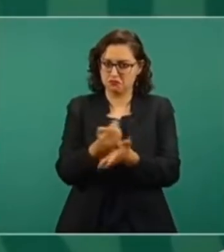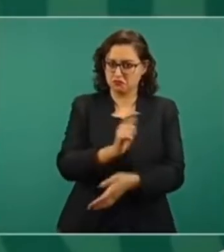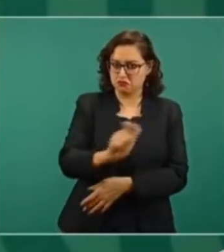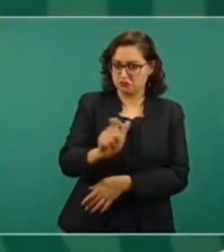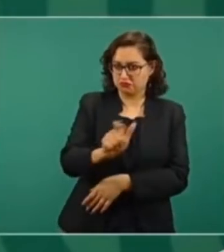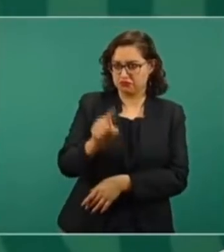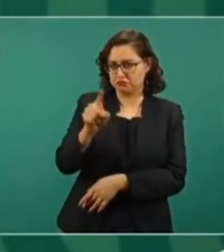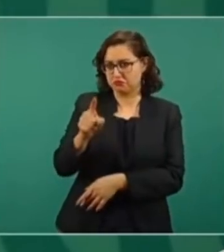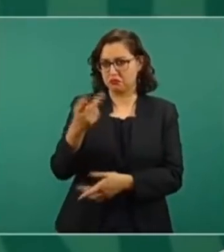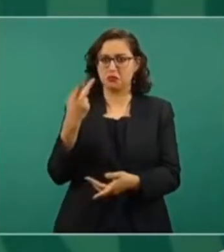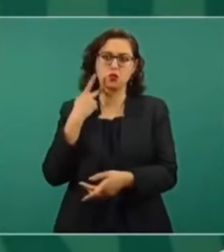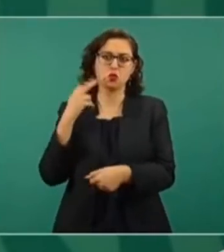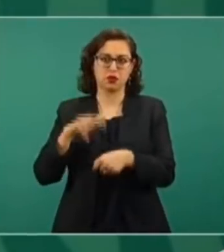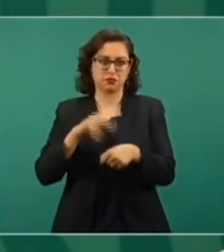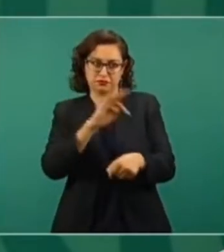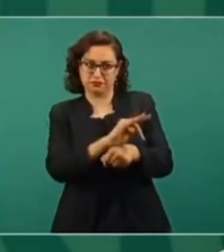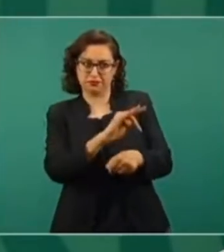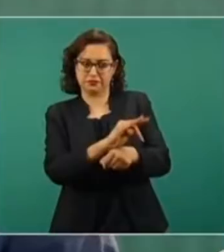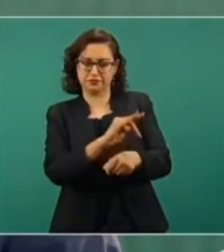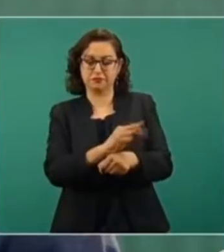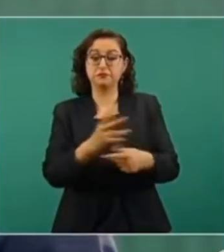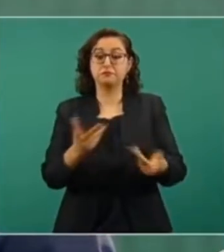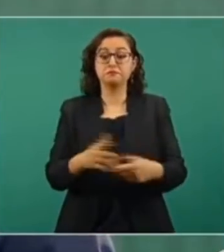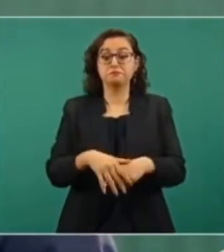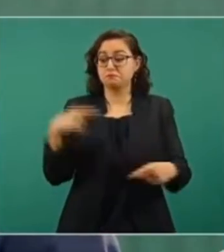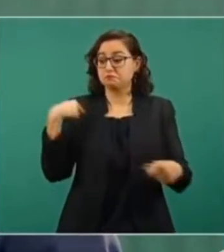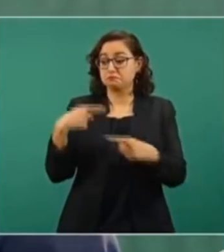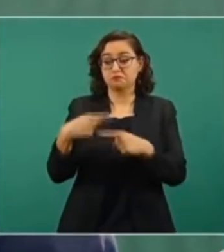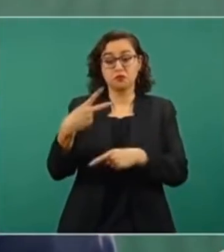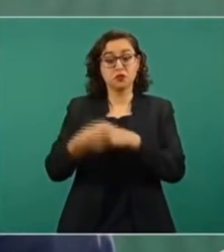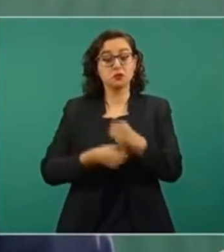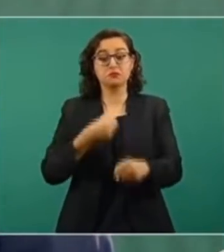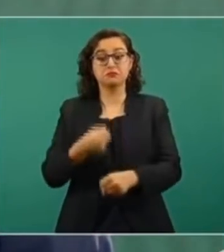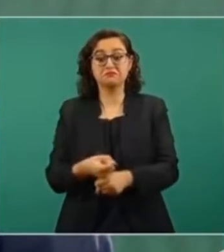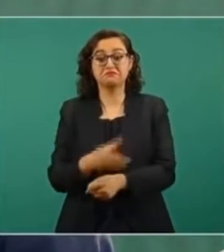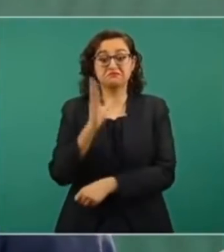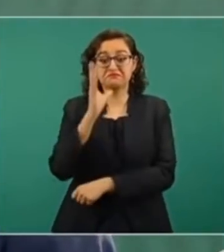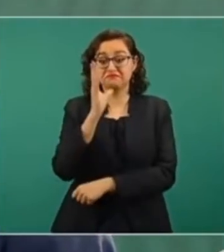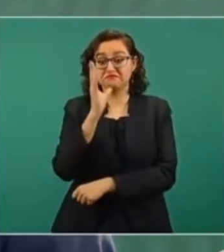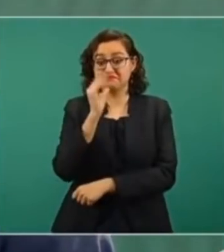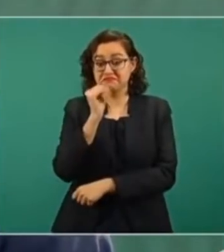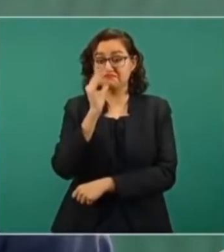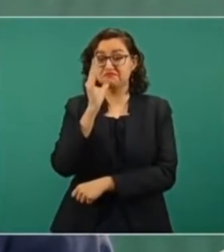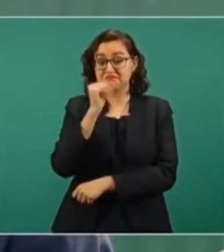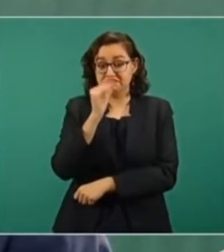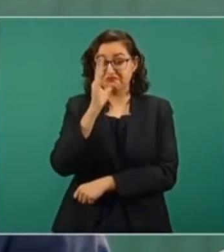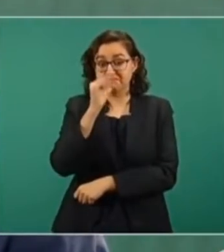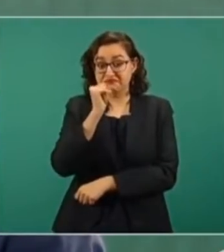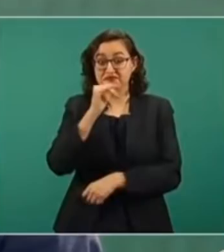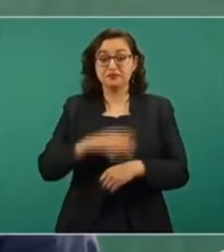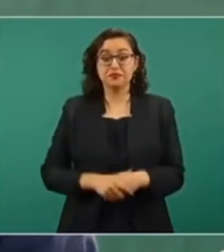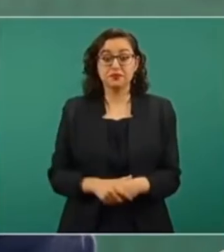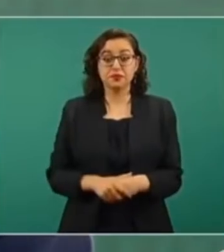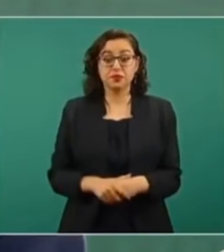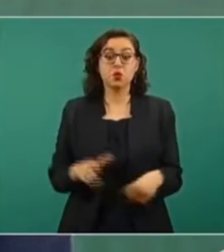podido nombrar en dos años, porque creo que son dos o tres